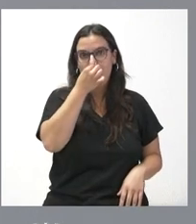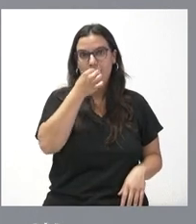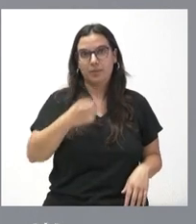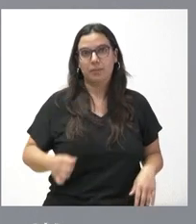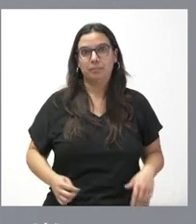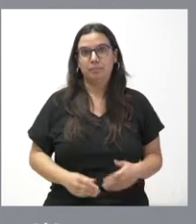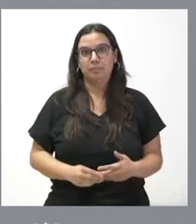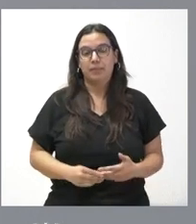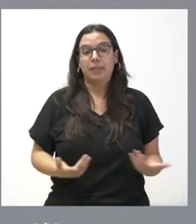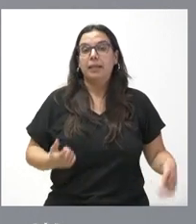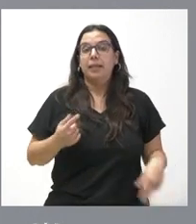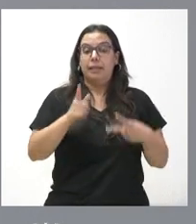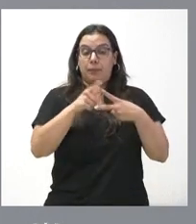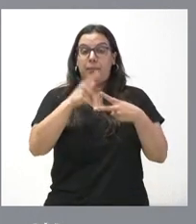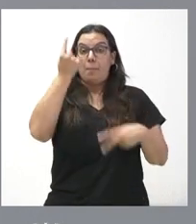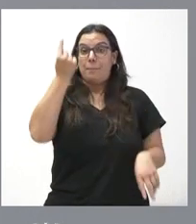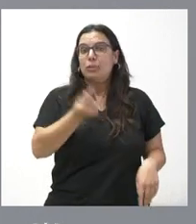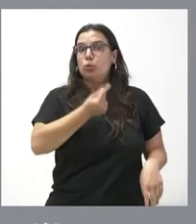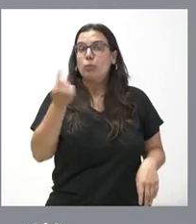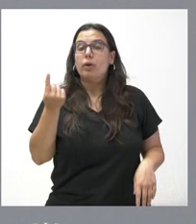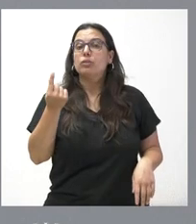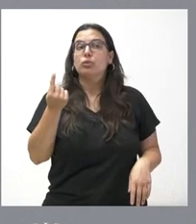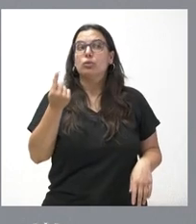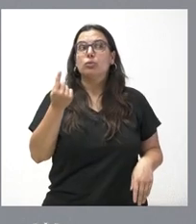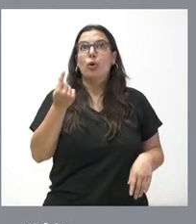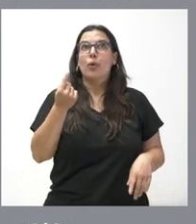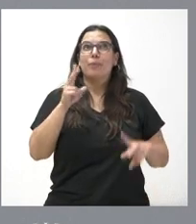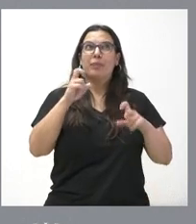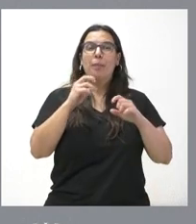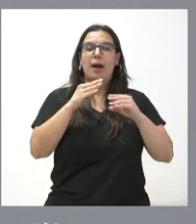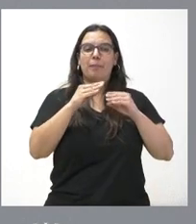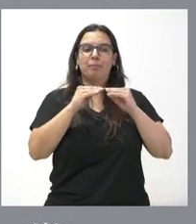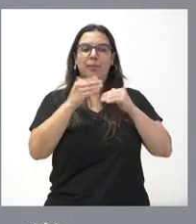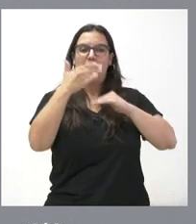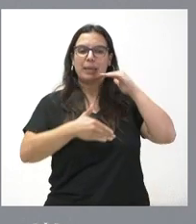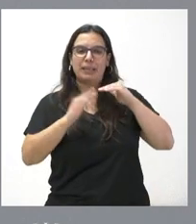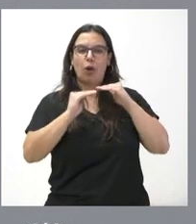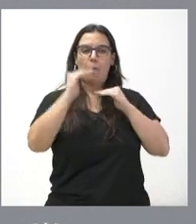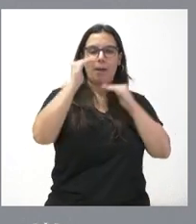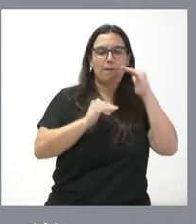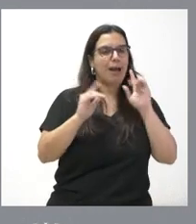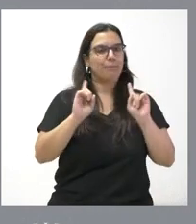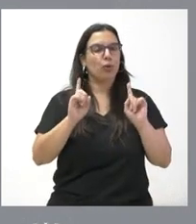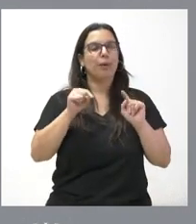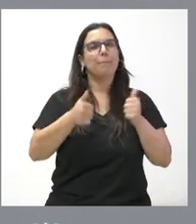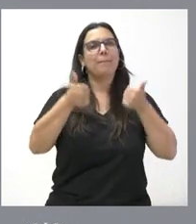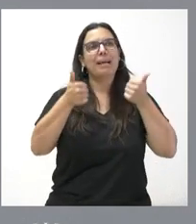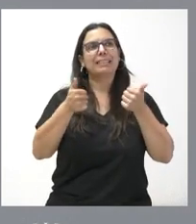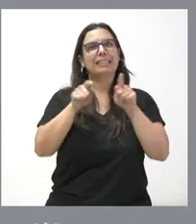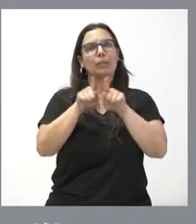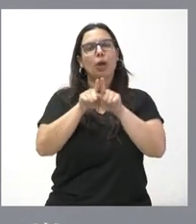El presupuesto no es únicamente una cuestión de márgenes. Es fundamentalmente una cuestión de